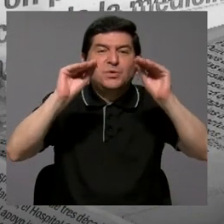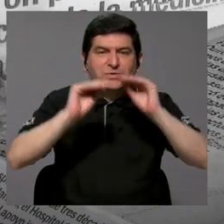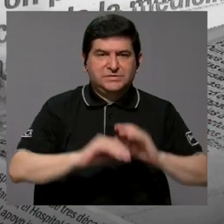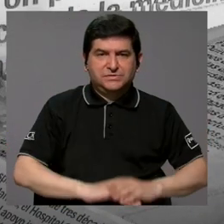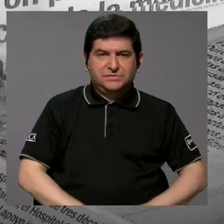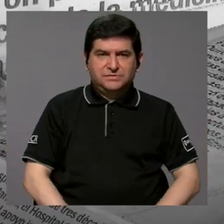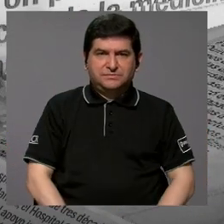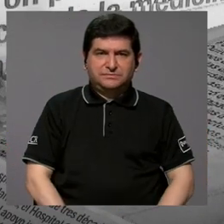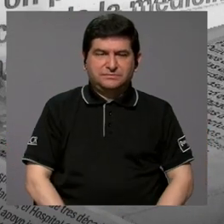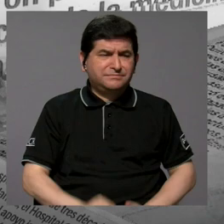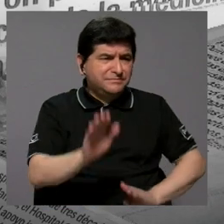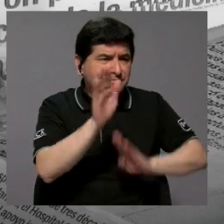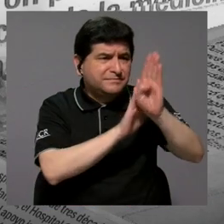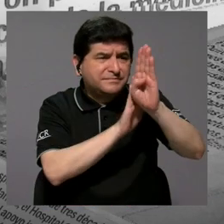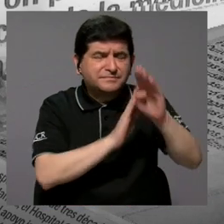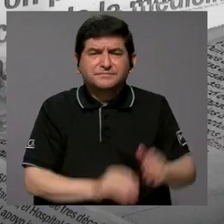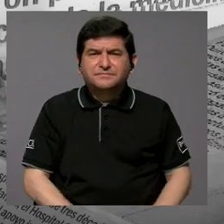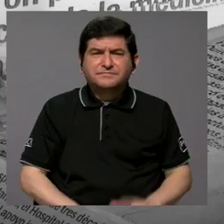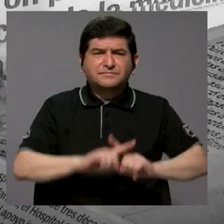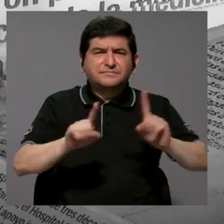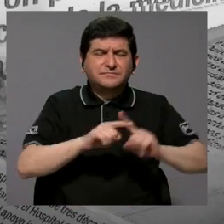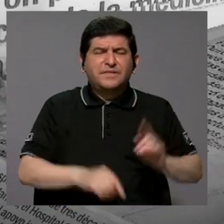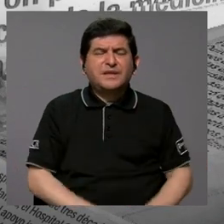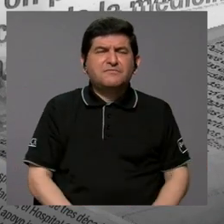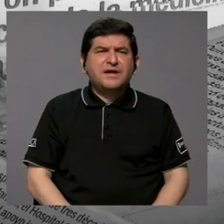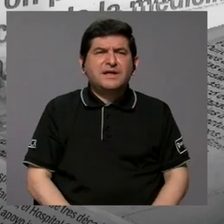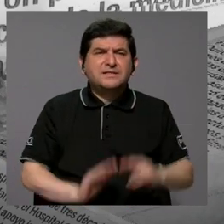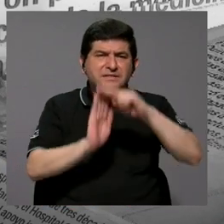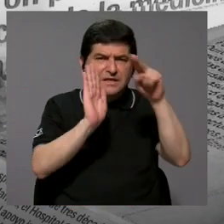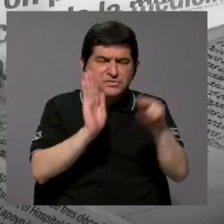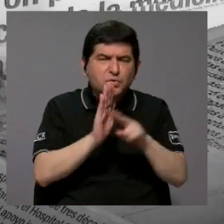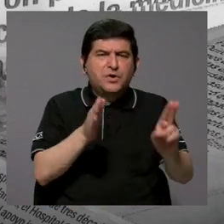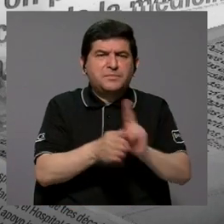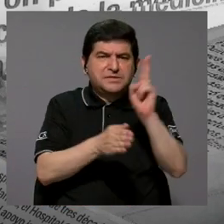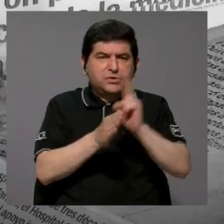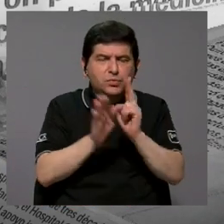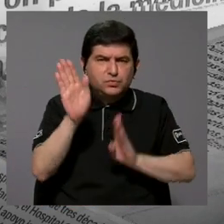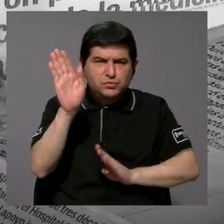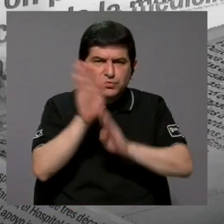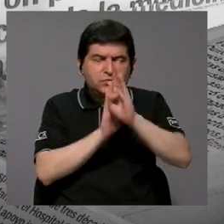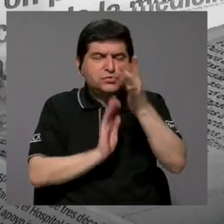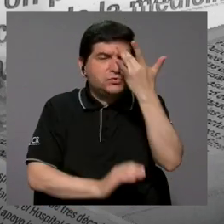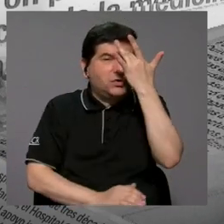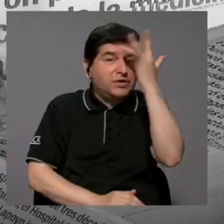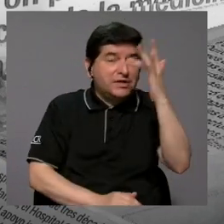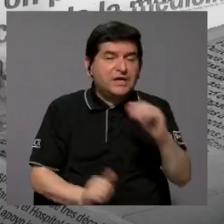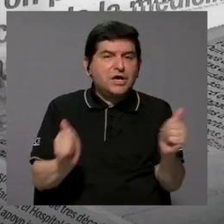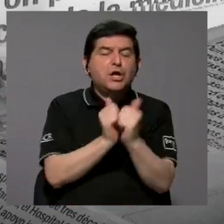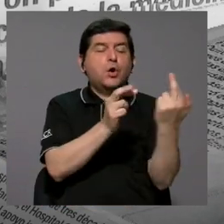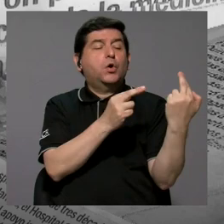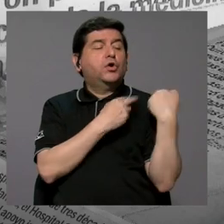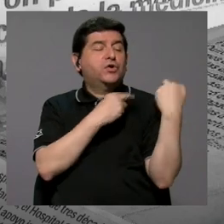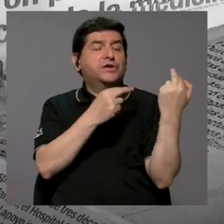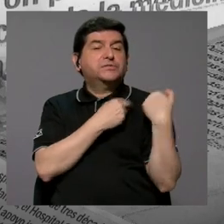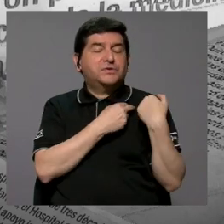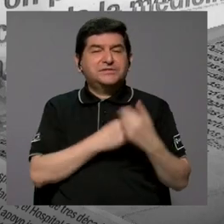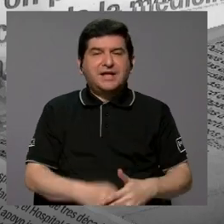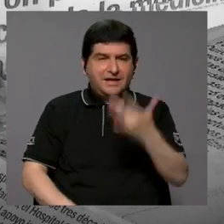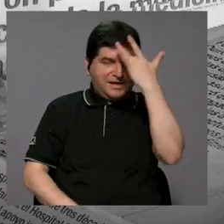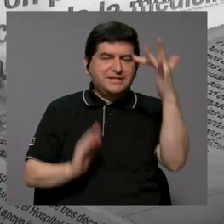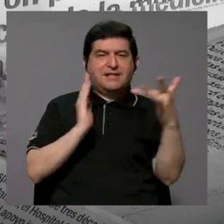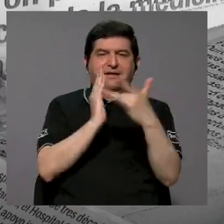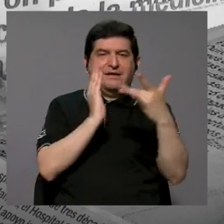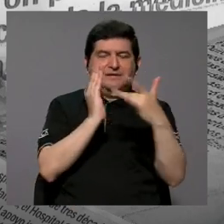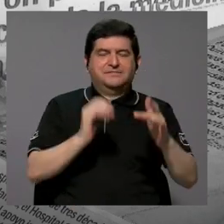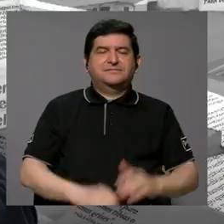es ver cómo desarrollar lineamientos, guías para el uso y desarrollo inteligente y responsable de la